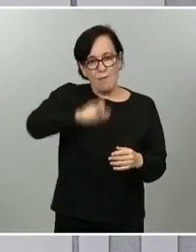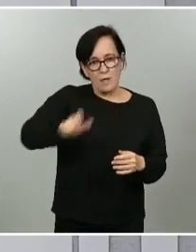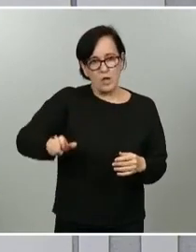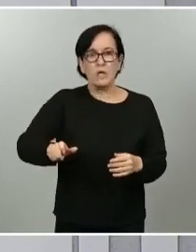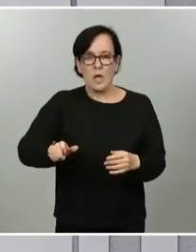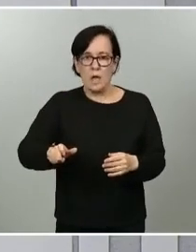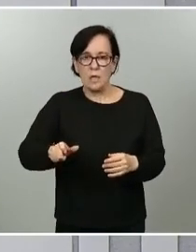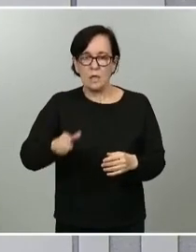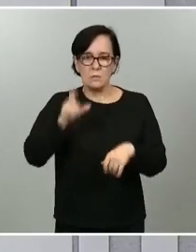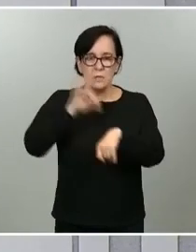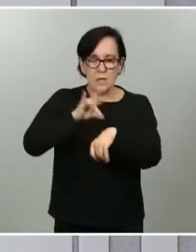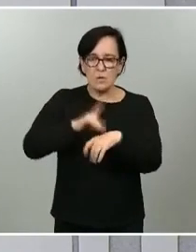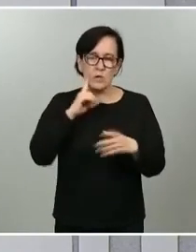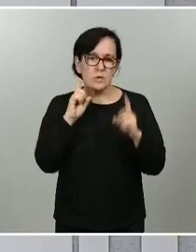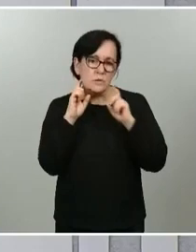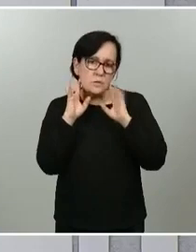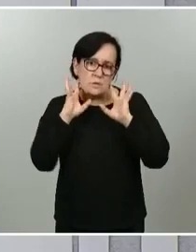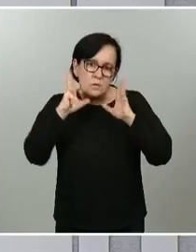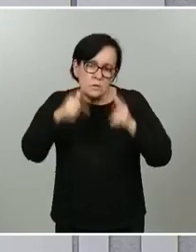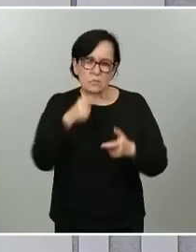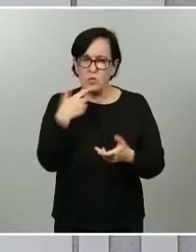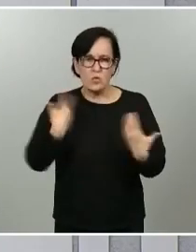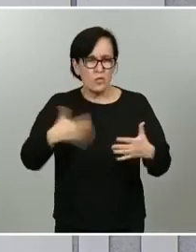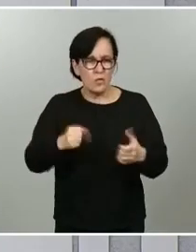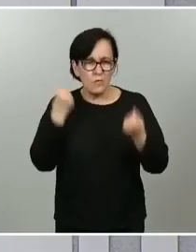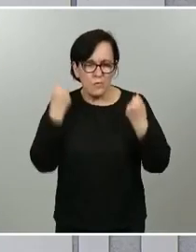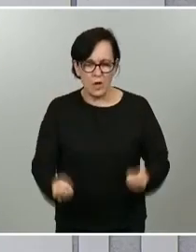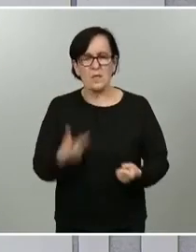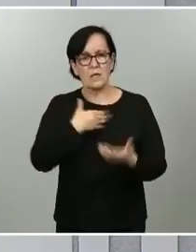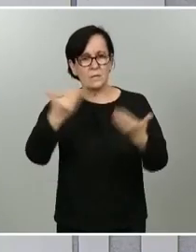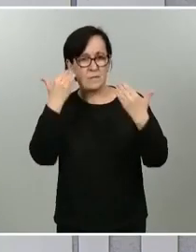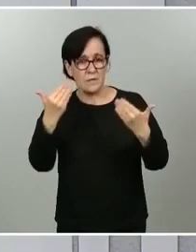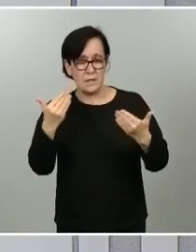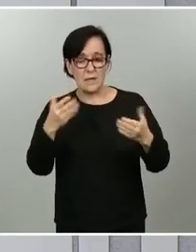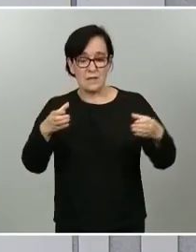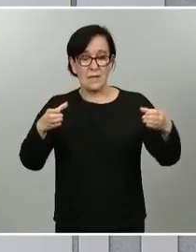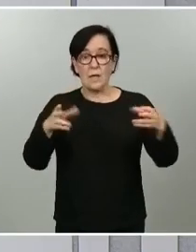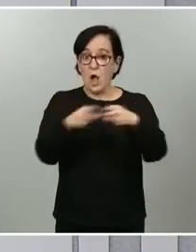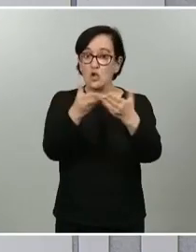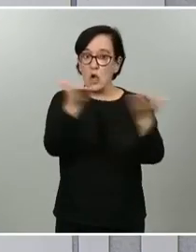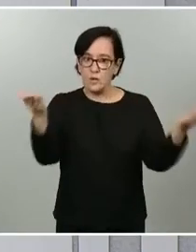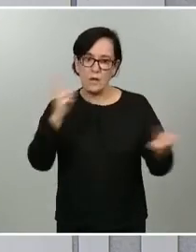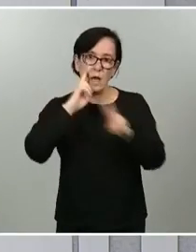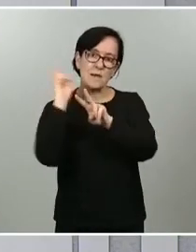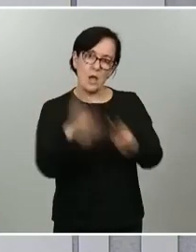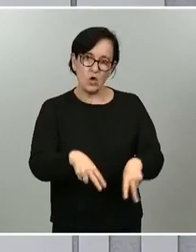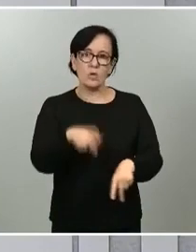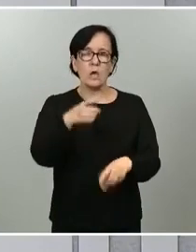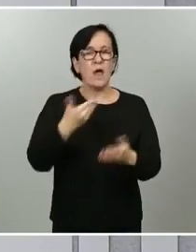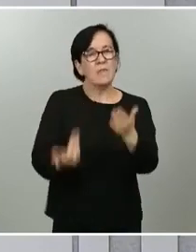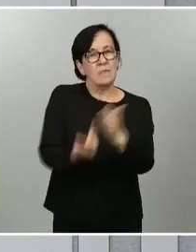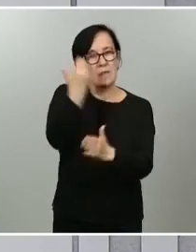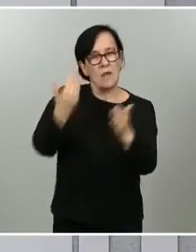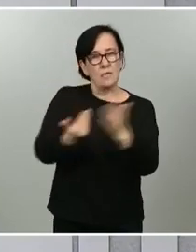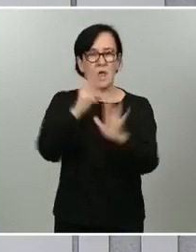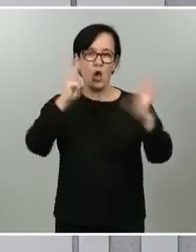ese esfuerzo titánico que hemos agradecido y que queremos que el conjunto de la sociedad reconozca cómo hace cada día a las ocho de